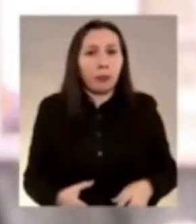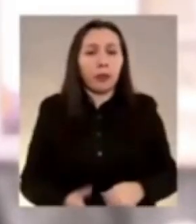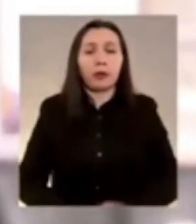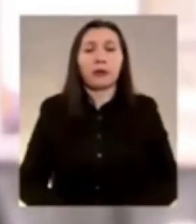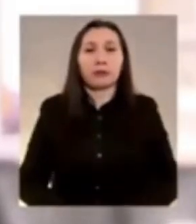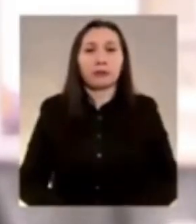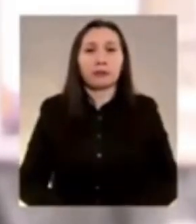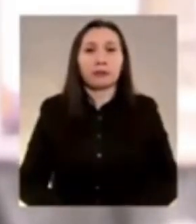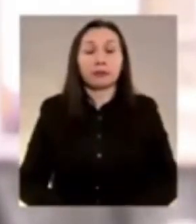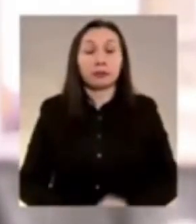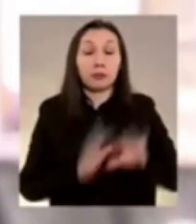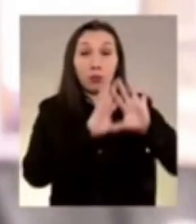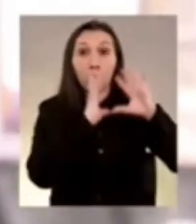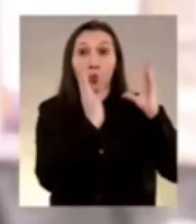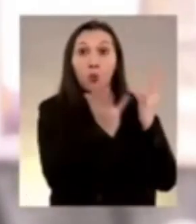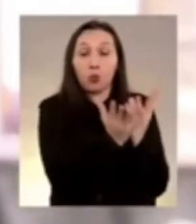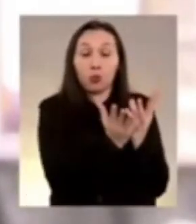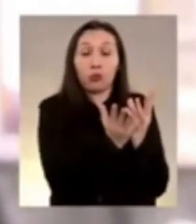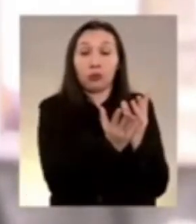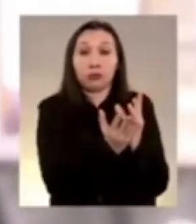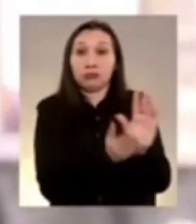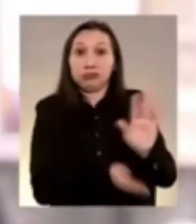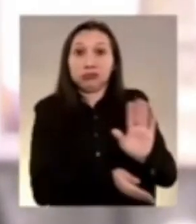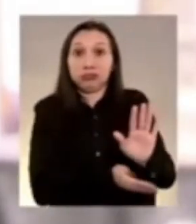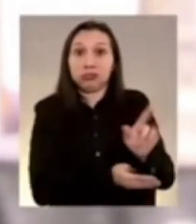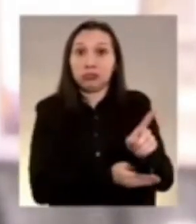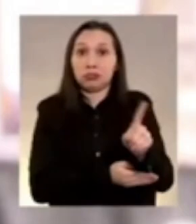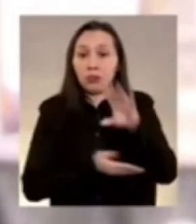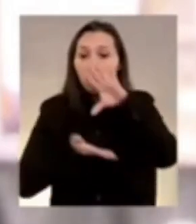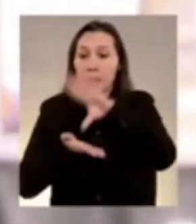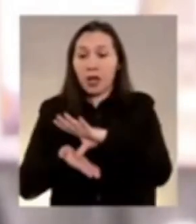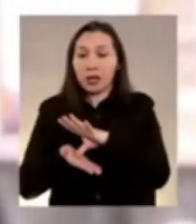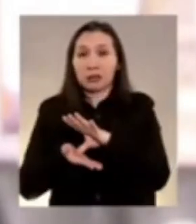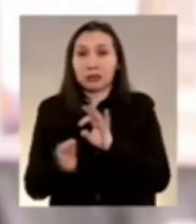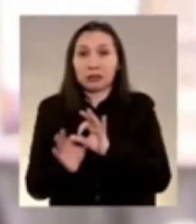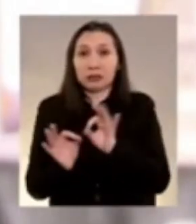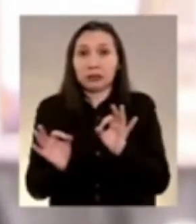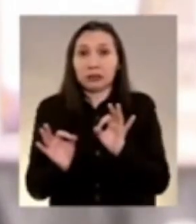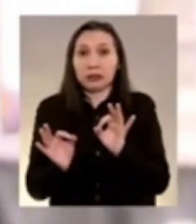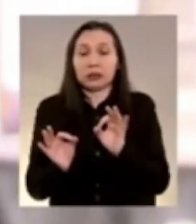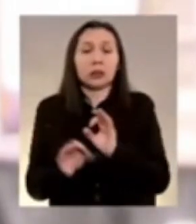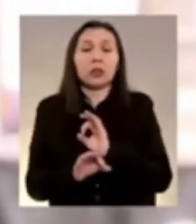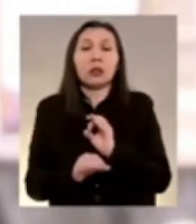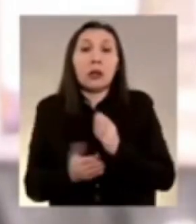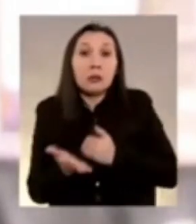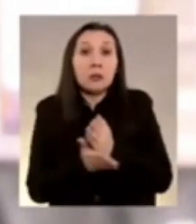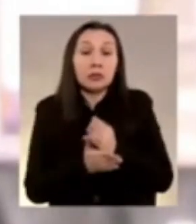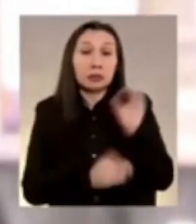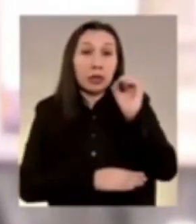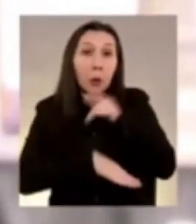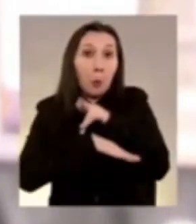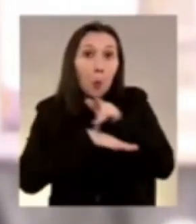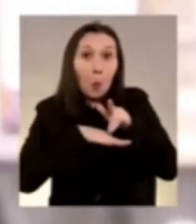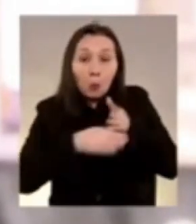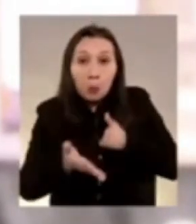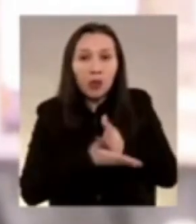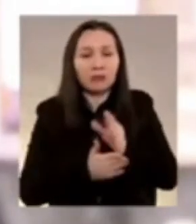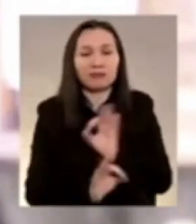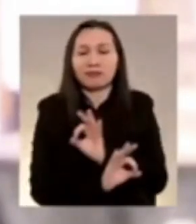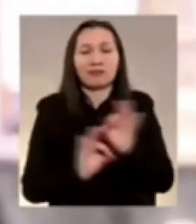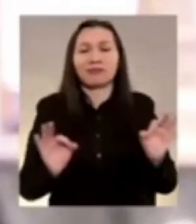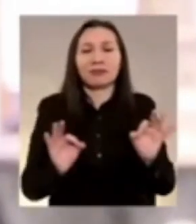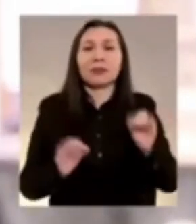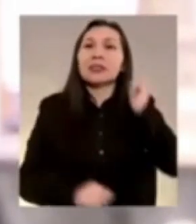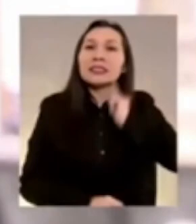ni el mundo ni un país parten nunca de cero somos